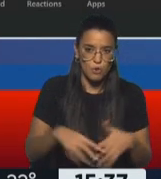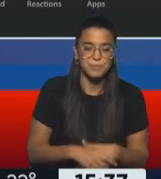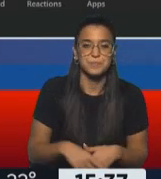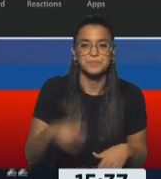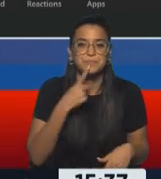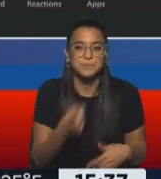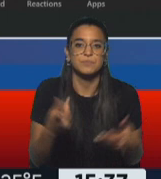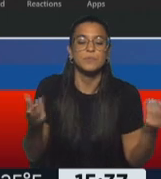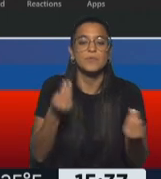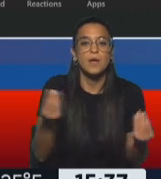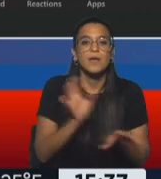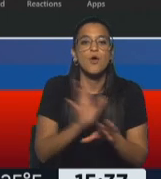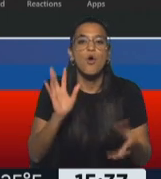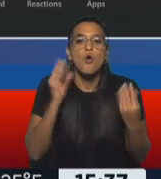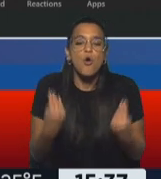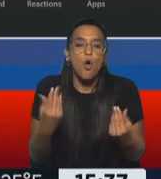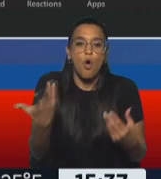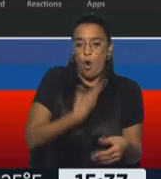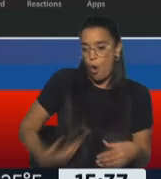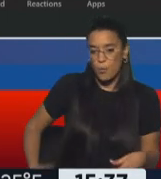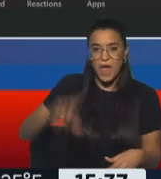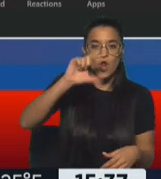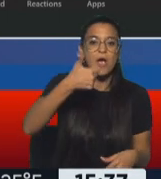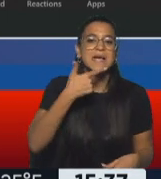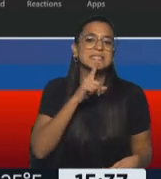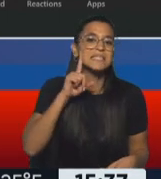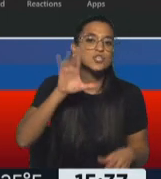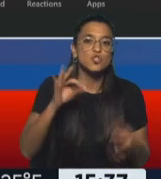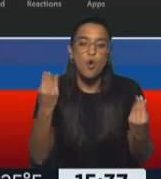la concepción del gobierno de Pedro Castillo, ¿no?